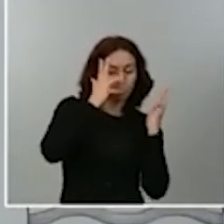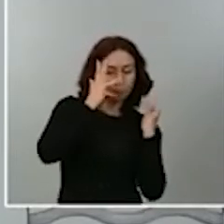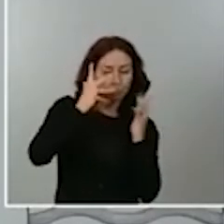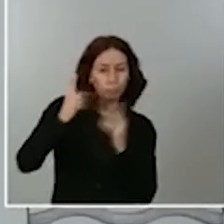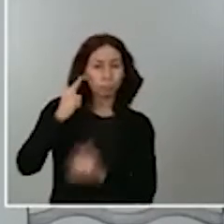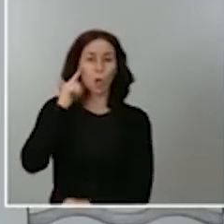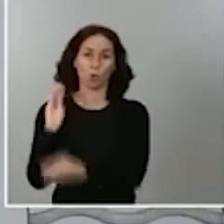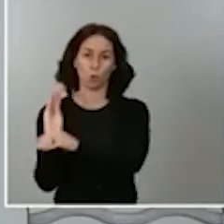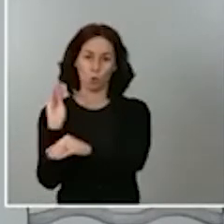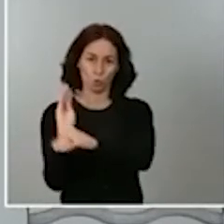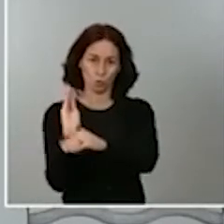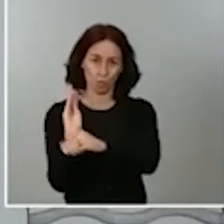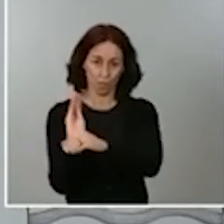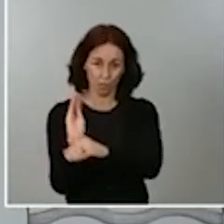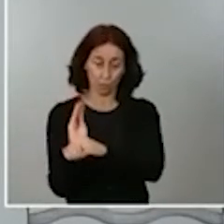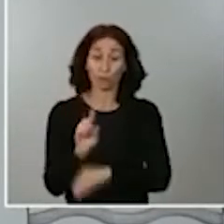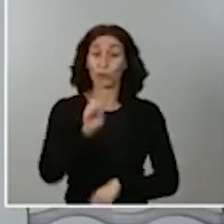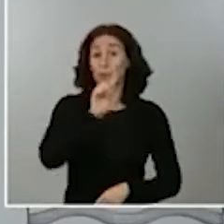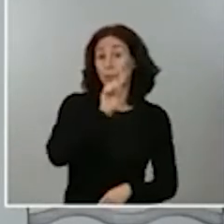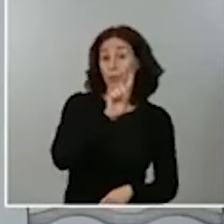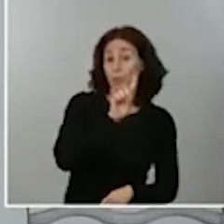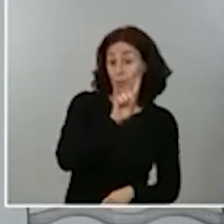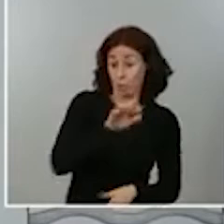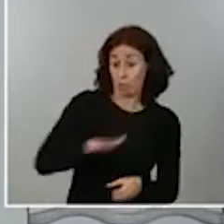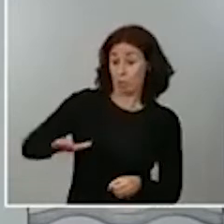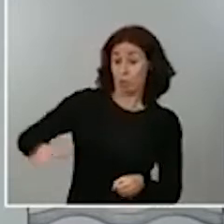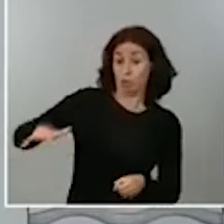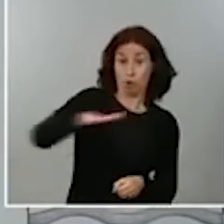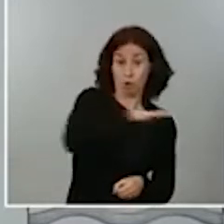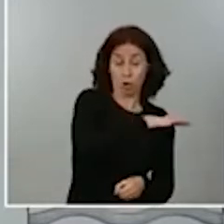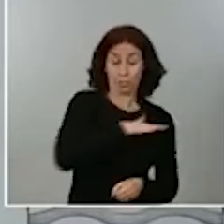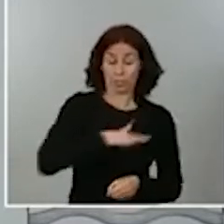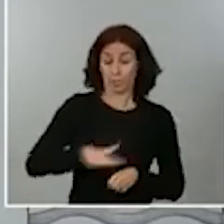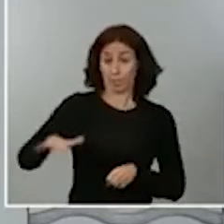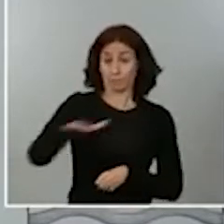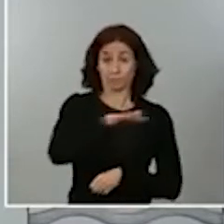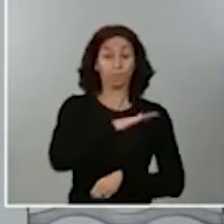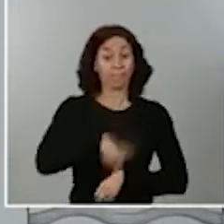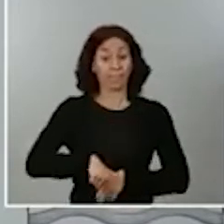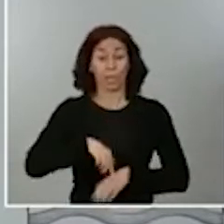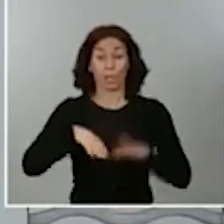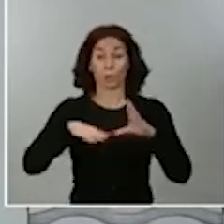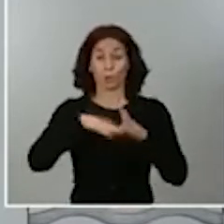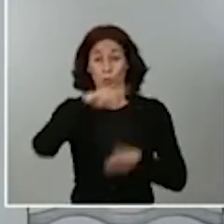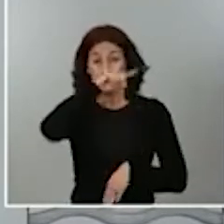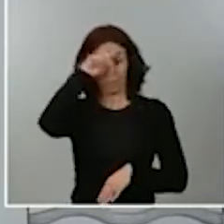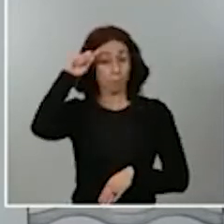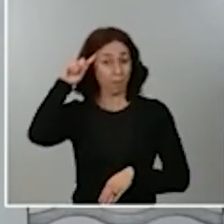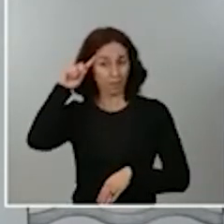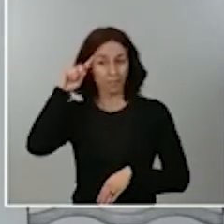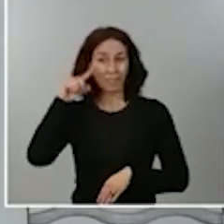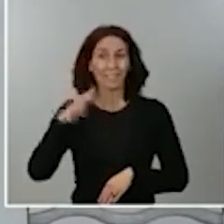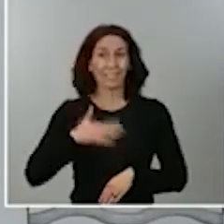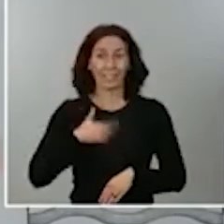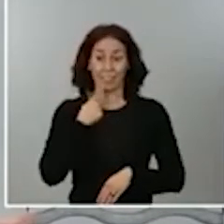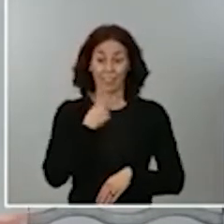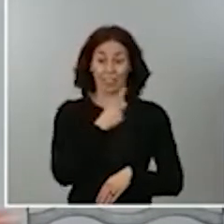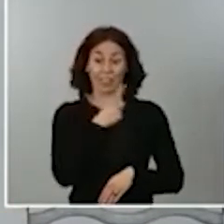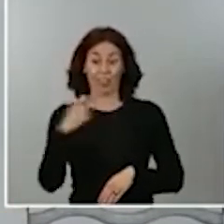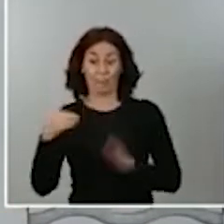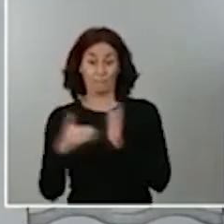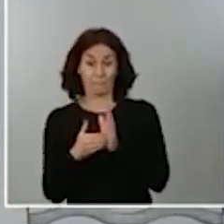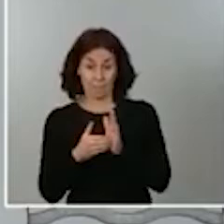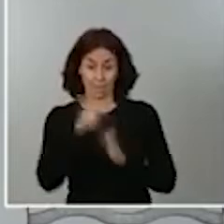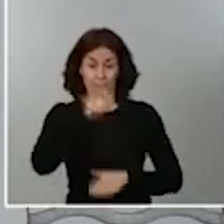177 de las 286 zonas básicas de salud de la Comunidad Autónoma tienen una incidencia acumulada superior a 500 casos por 100.000 habitantes. Es decir,